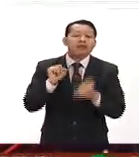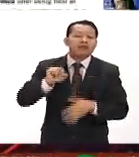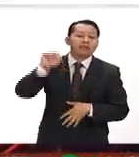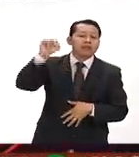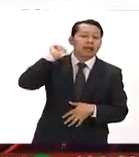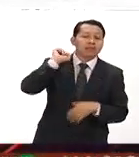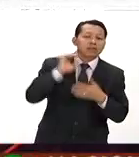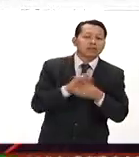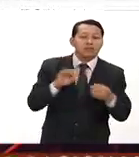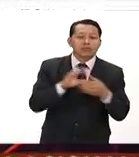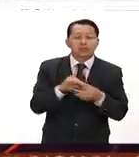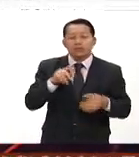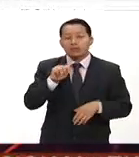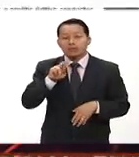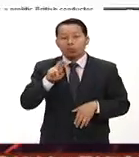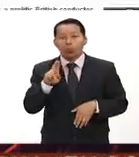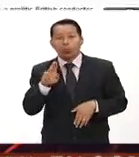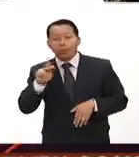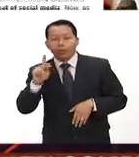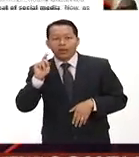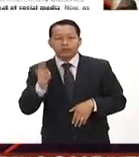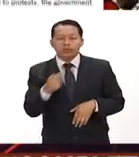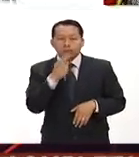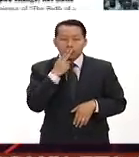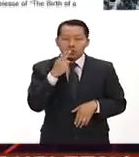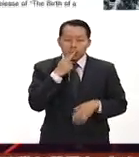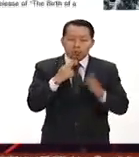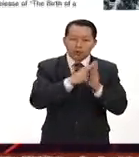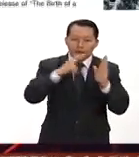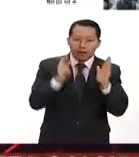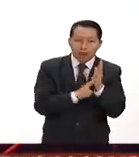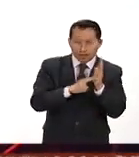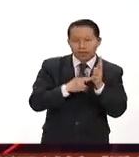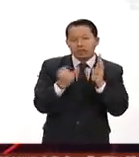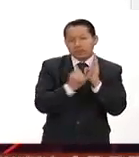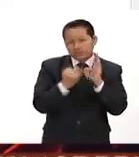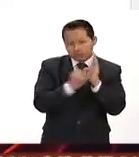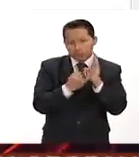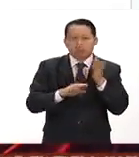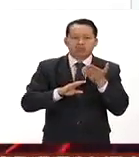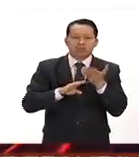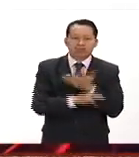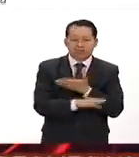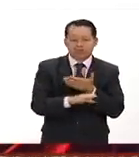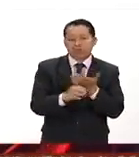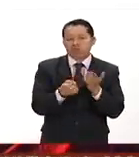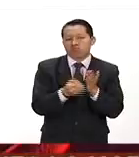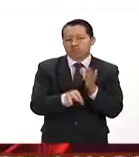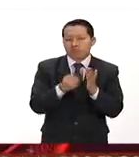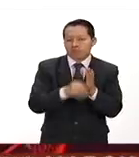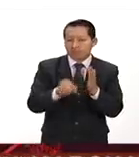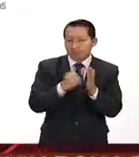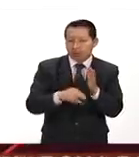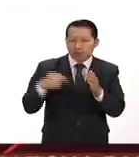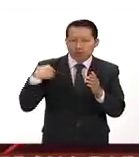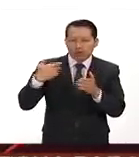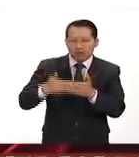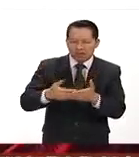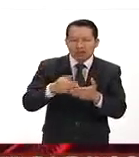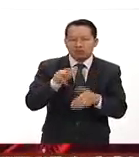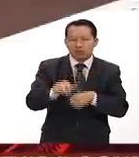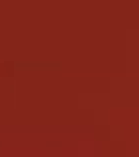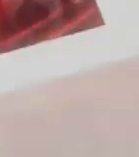reveló que Trump pudo haber utilizado las reglas fiscales para evadir impuestos durante 18 años